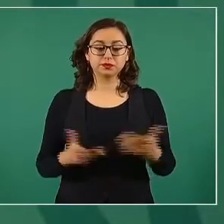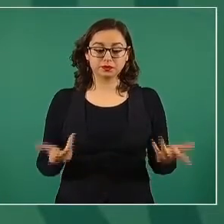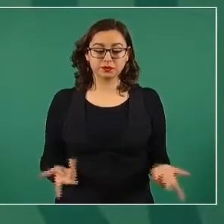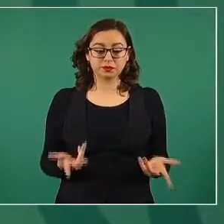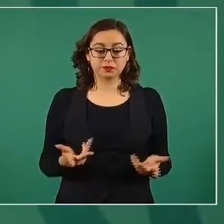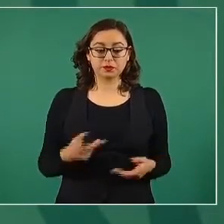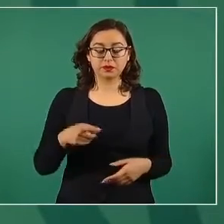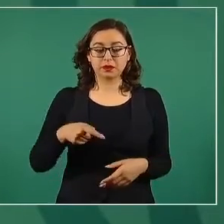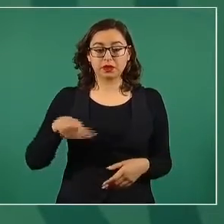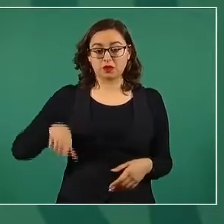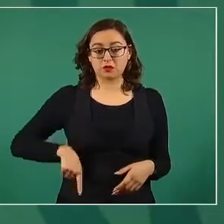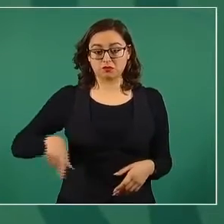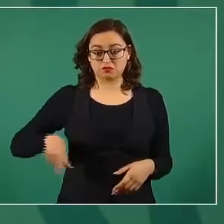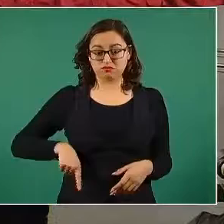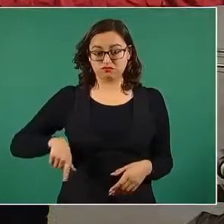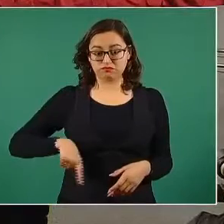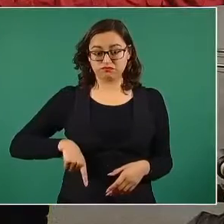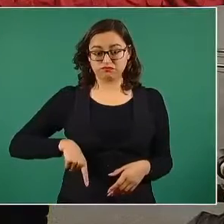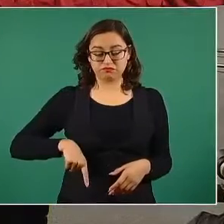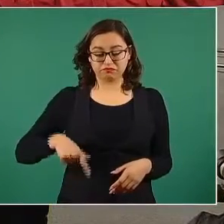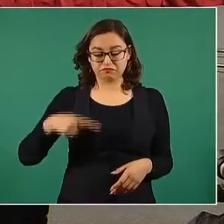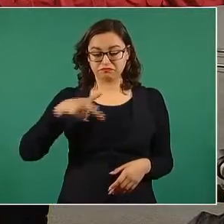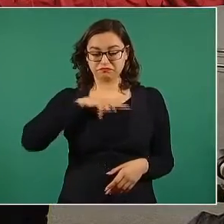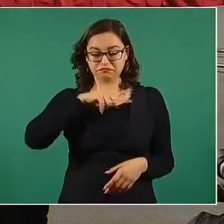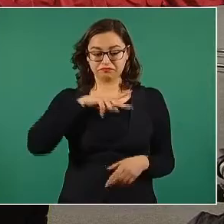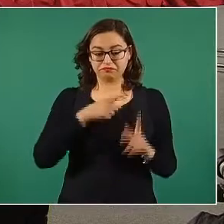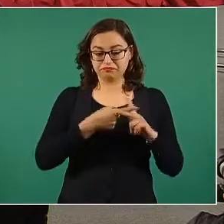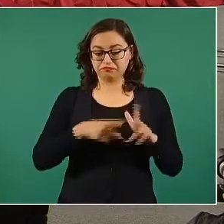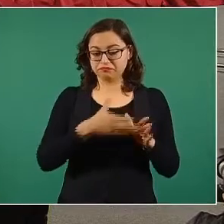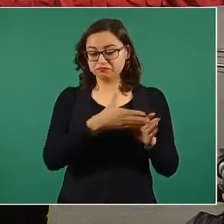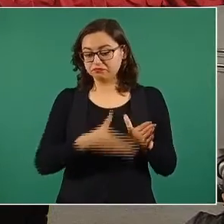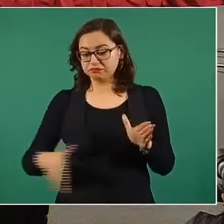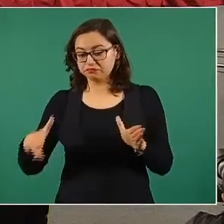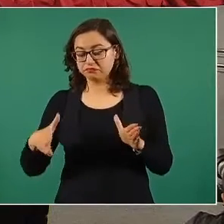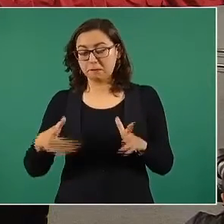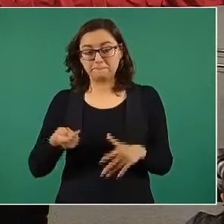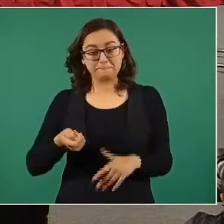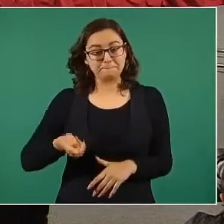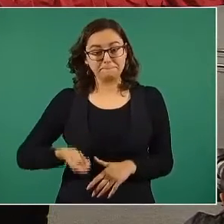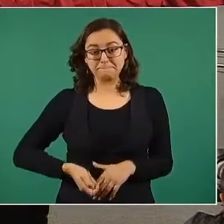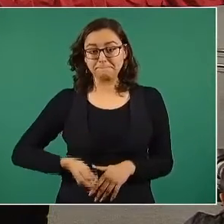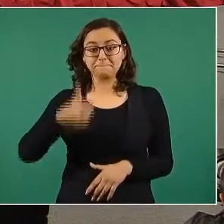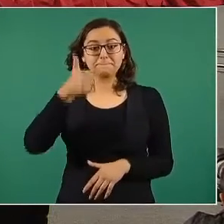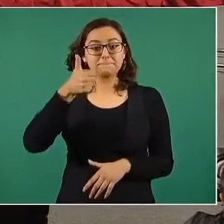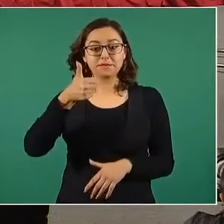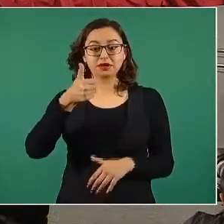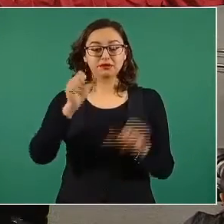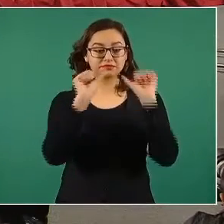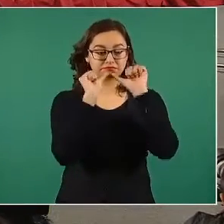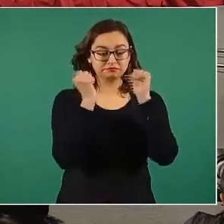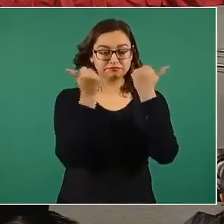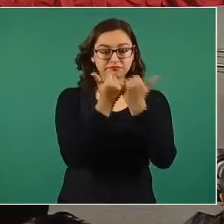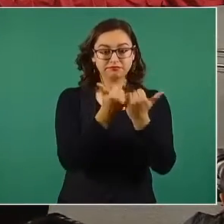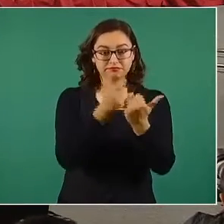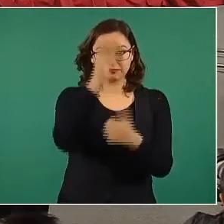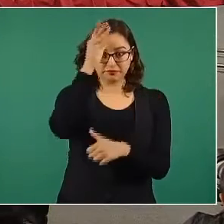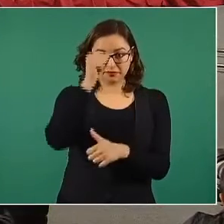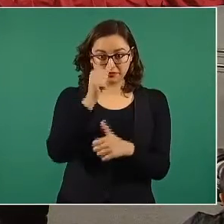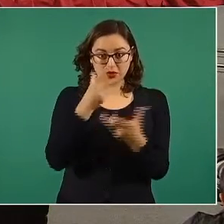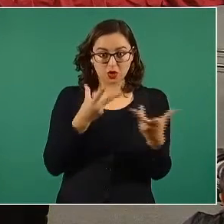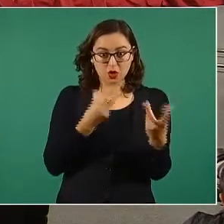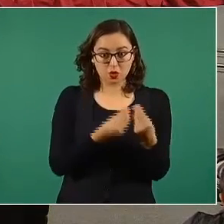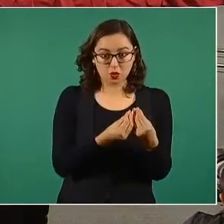organización civil, una organización de la sociedad civil, porque habíamos